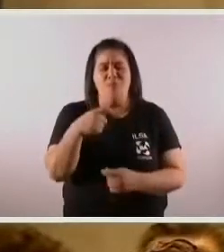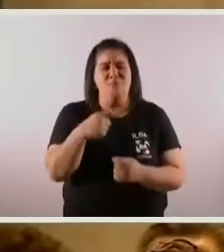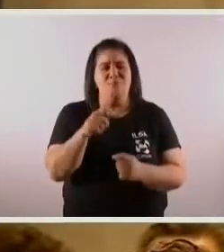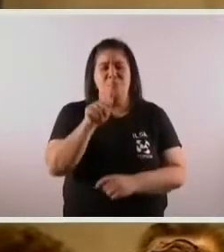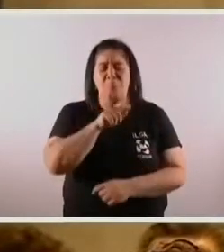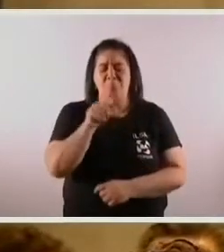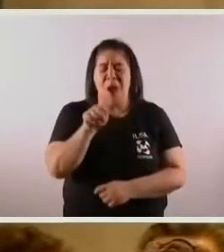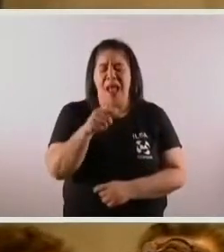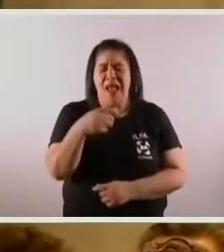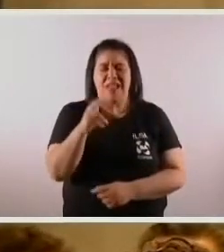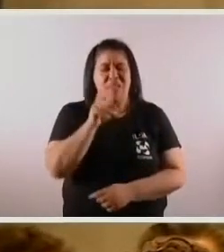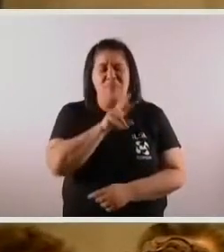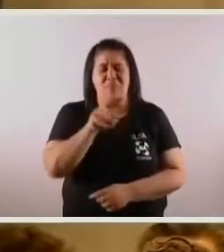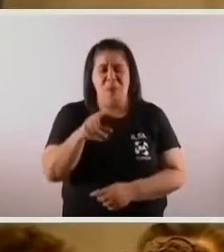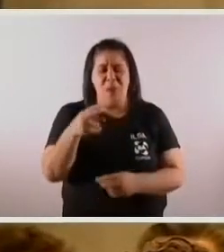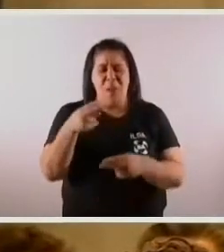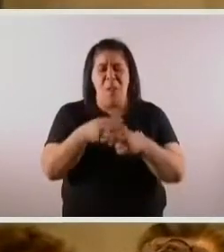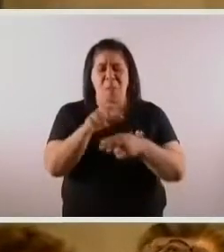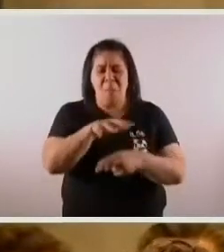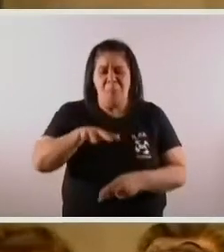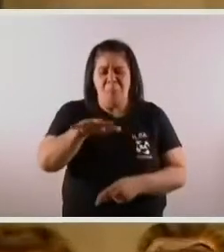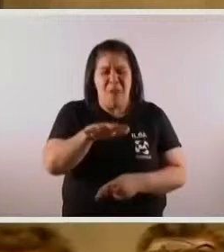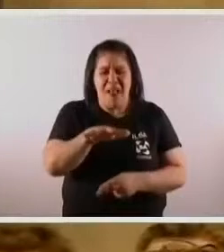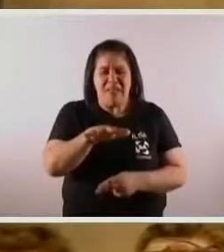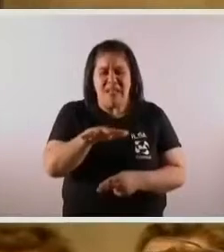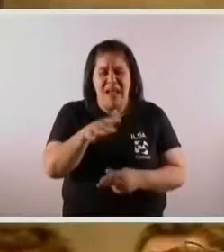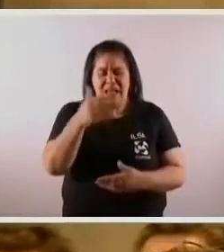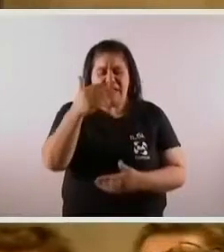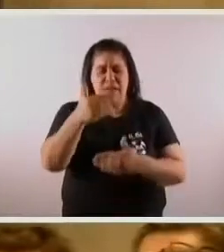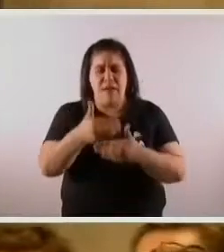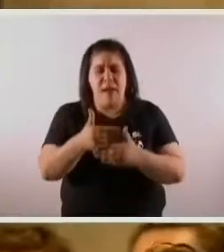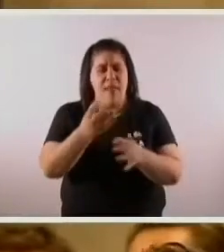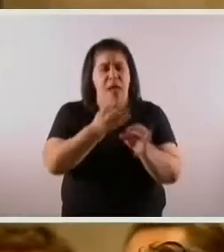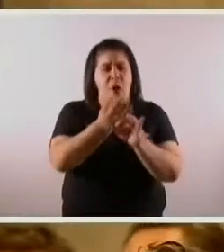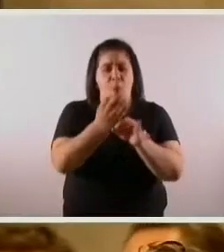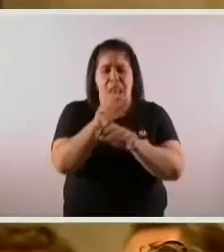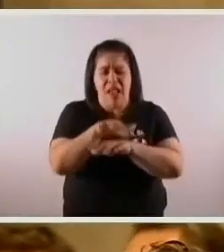forma de conseguir consensos para la Argentina sin profundizar la grieta